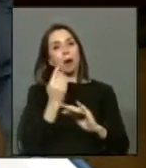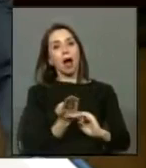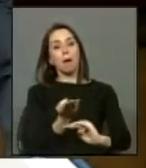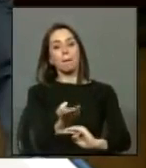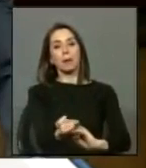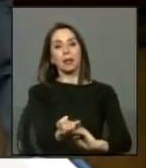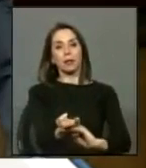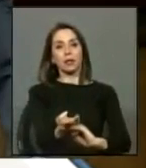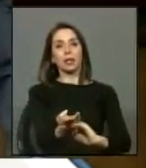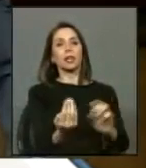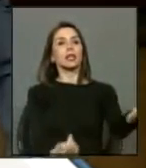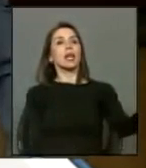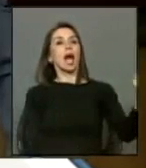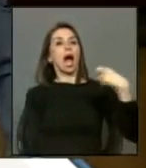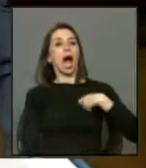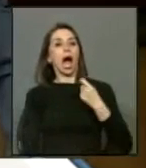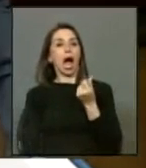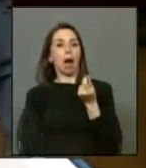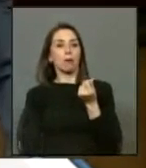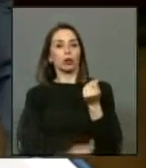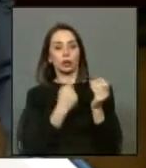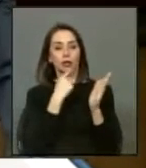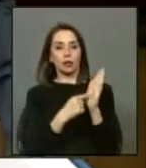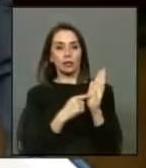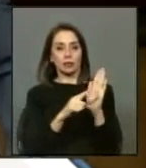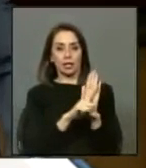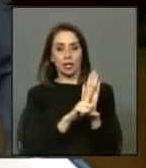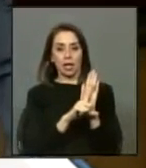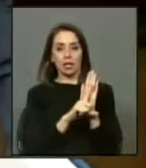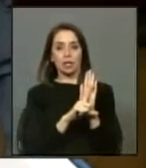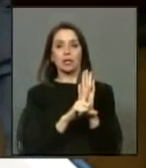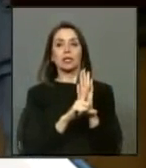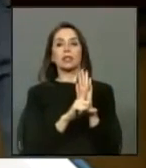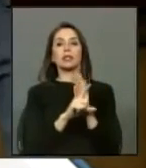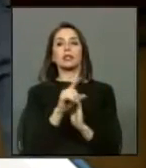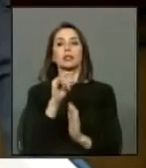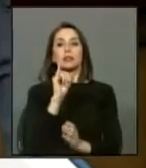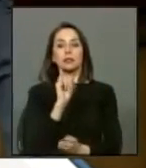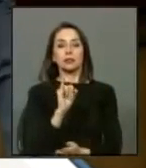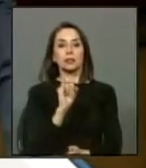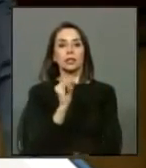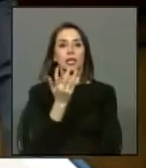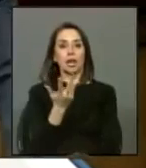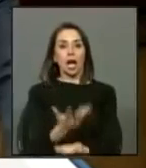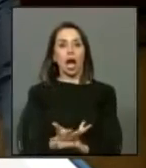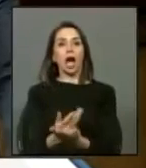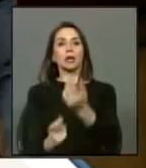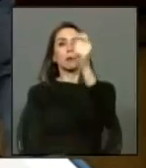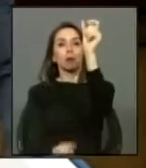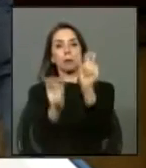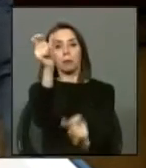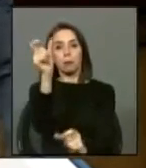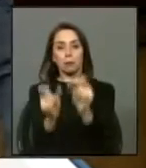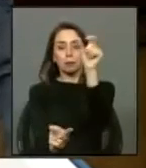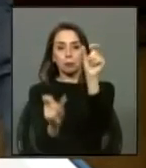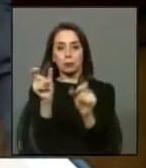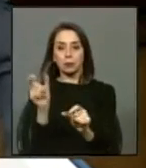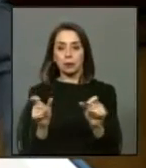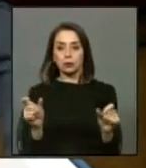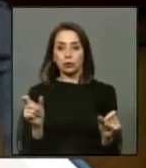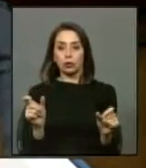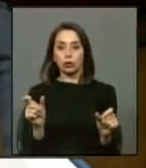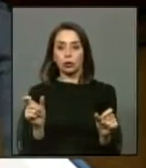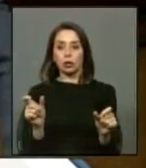el aporte a que se refiere esta ley donde si hay personas donde si hay personas que